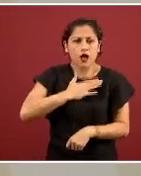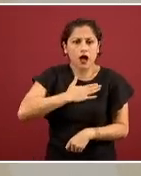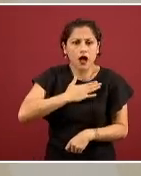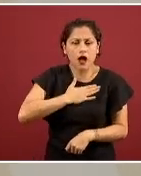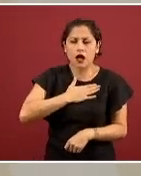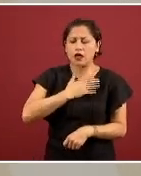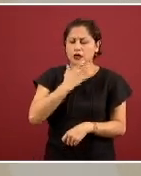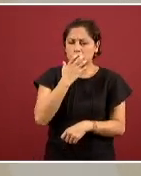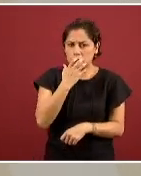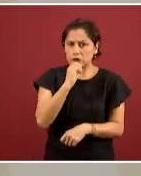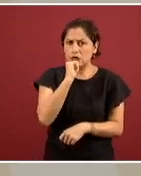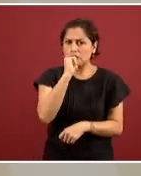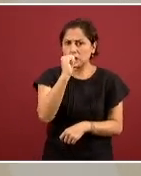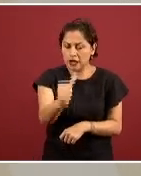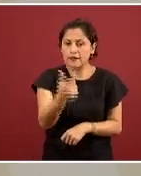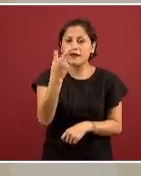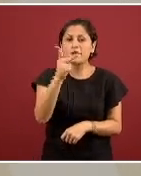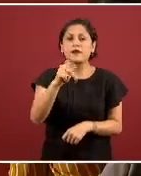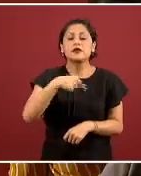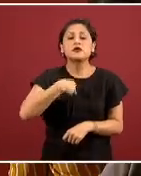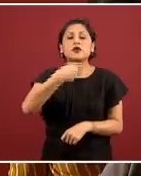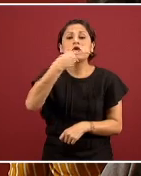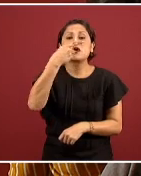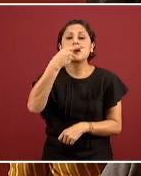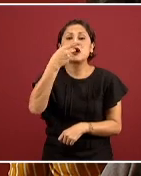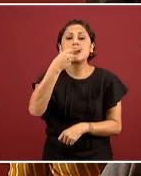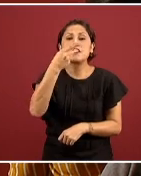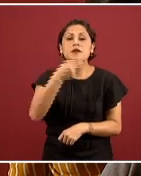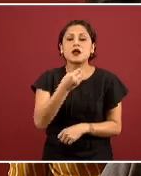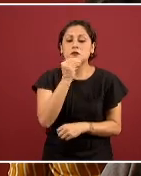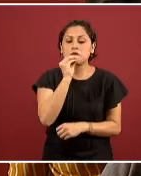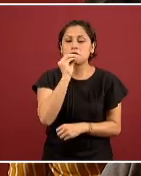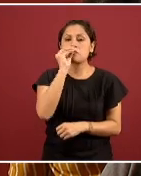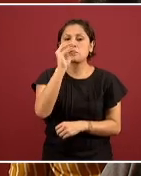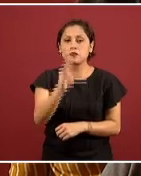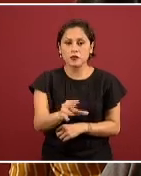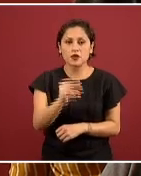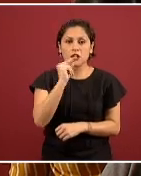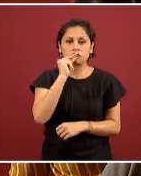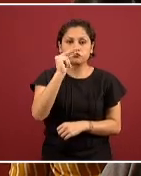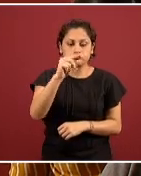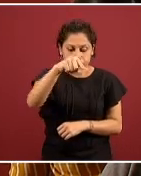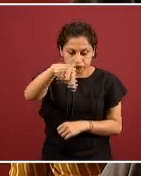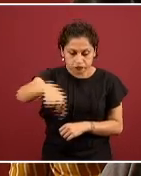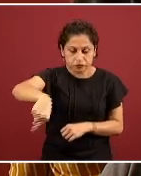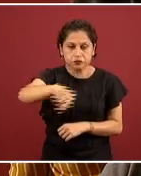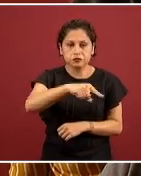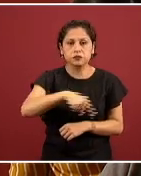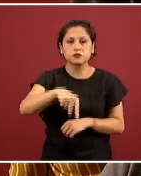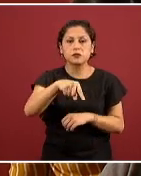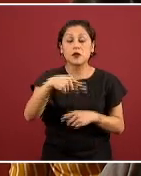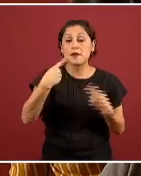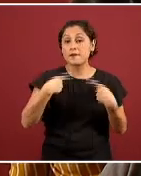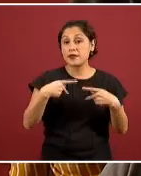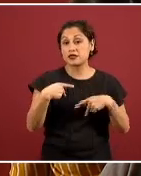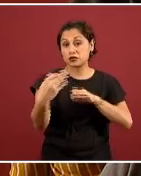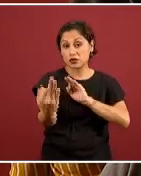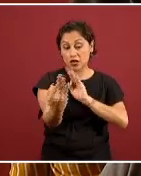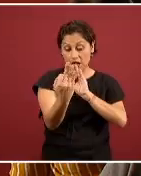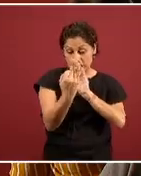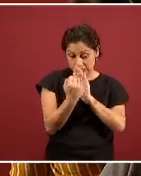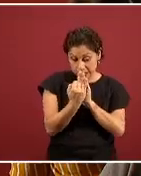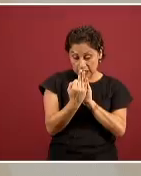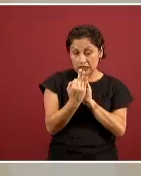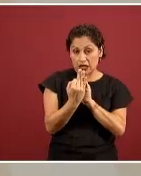mis gotas de saliva al hablar van a caer máximo a medio metro de mí. Si la persona que está enfrente de mí está a un metro y medio